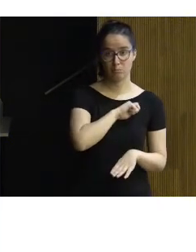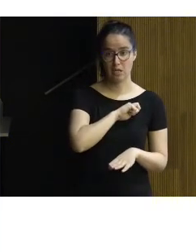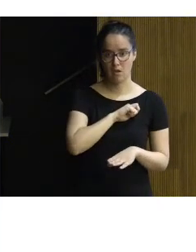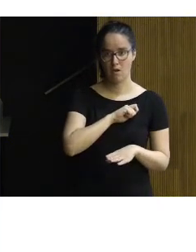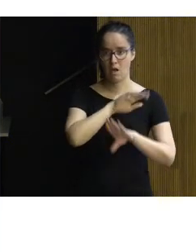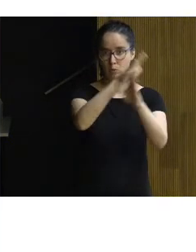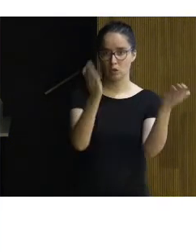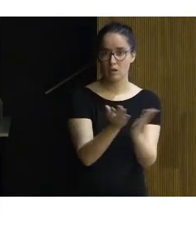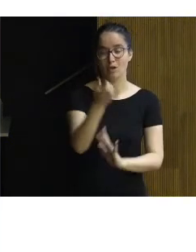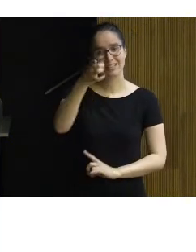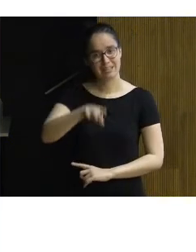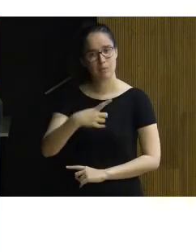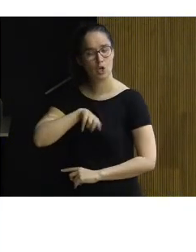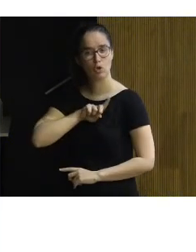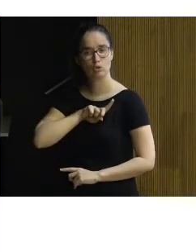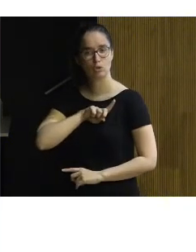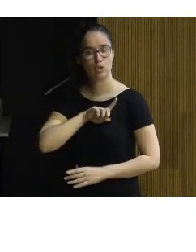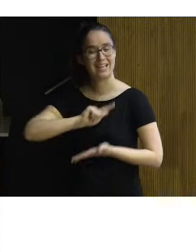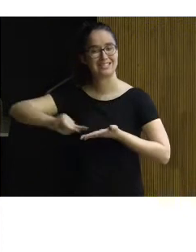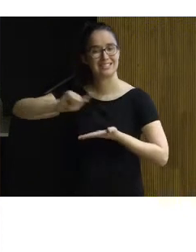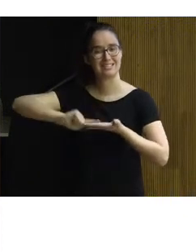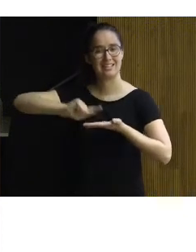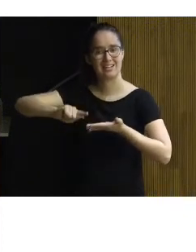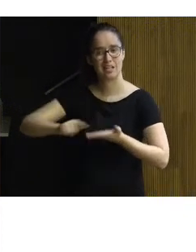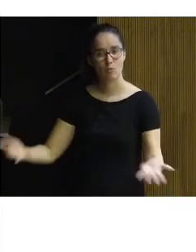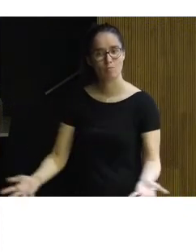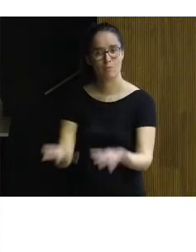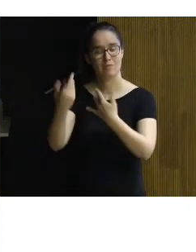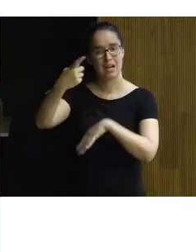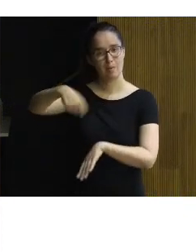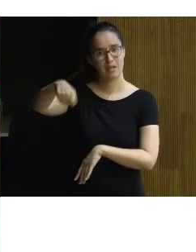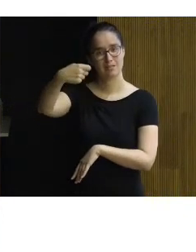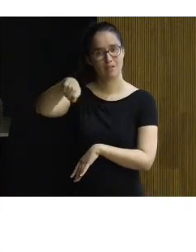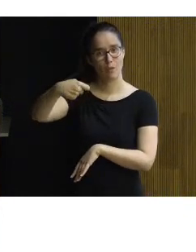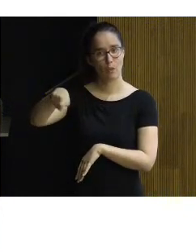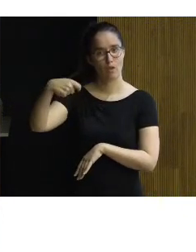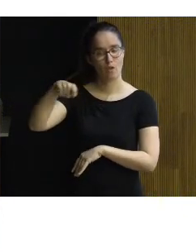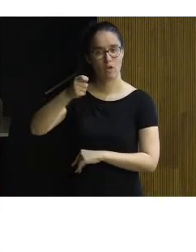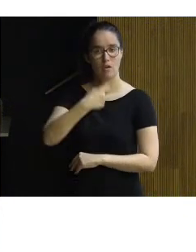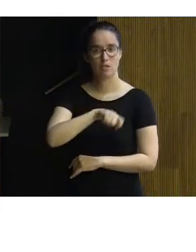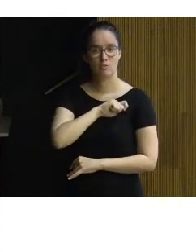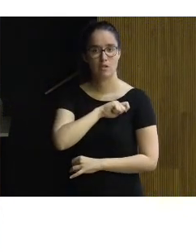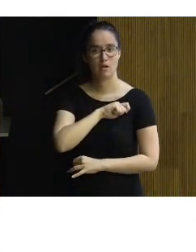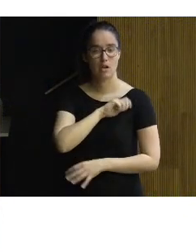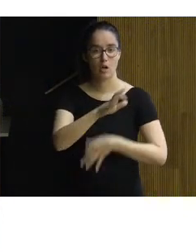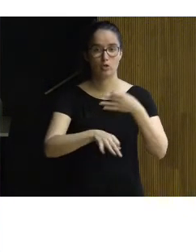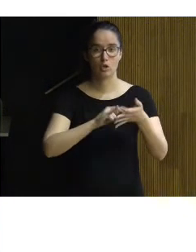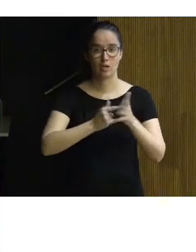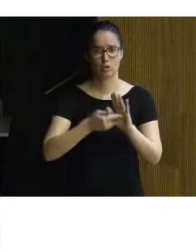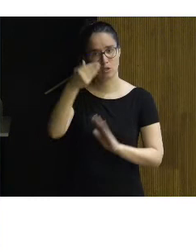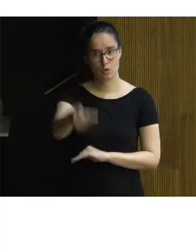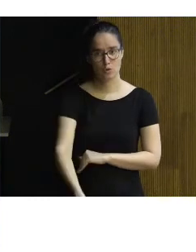escenarios como siendo la secretaría o potenciando la presidencia de España en los órganos técnicos